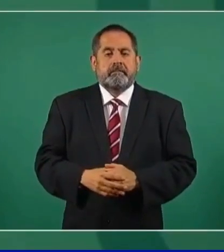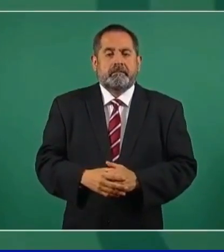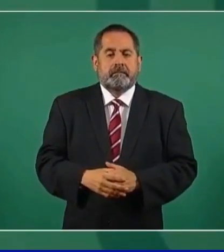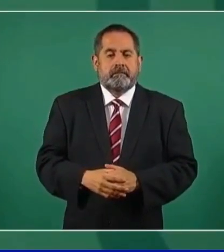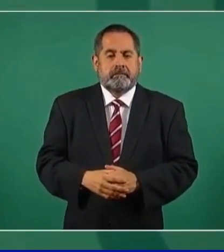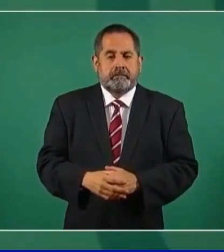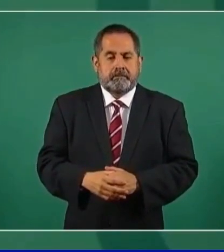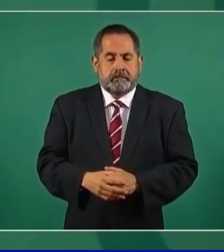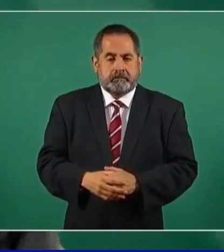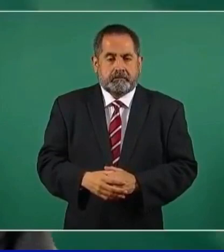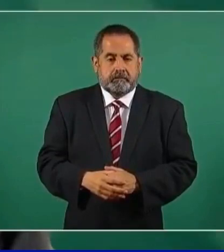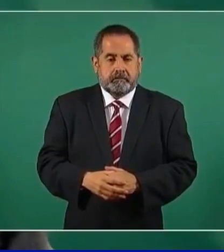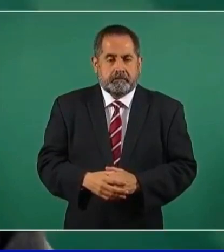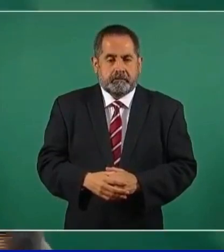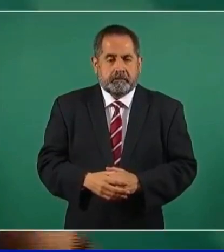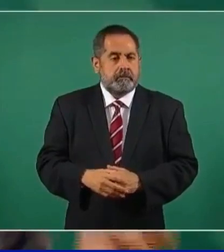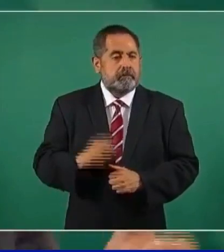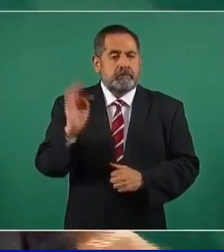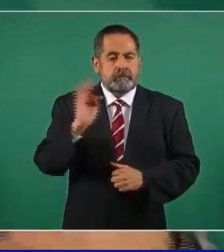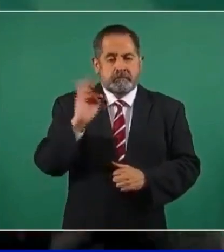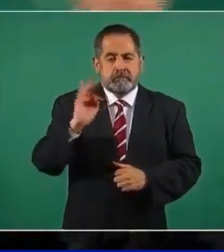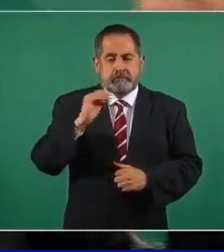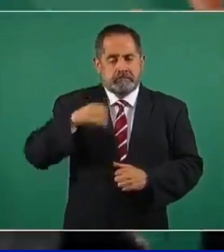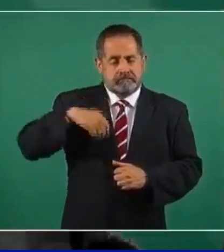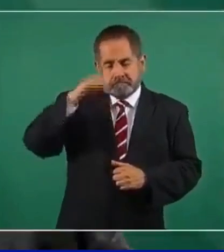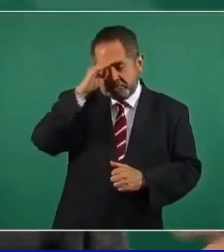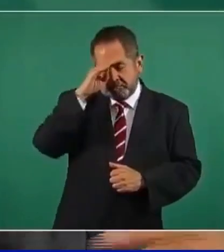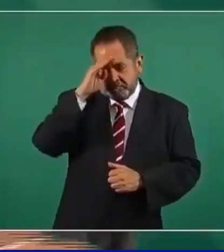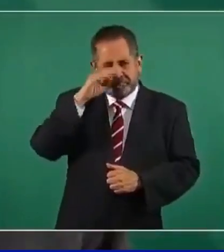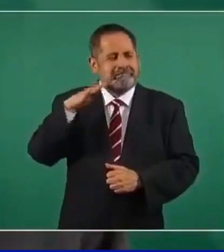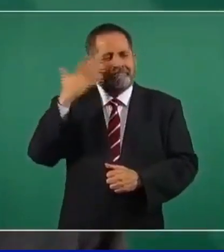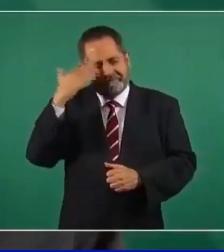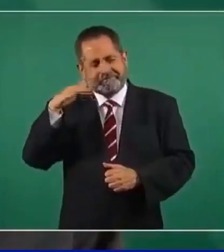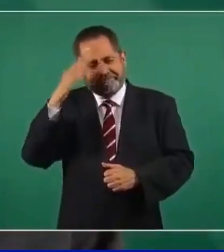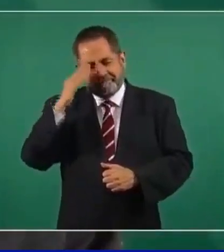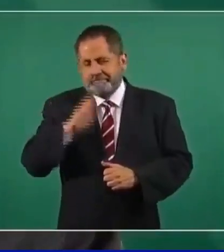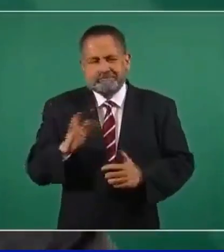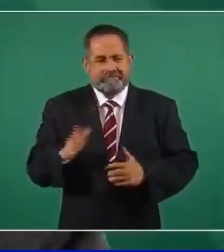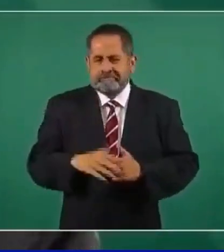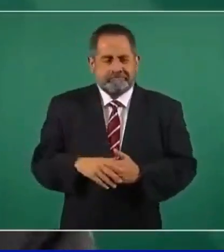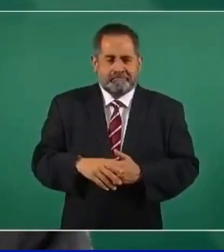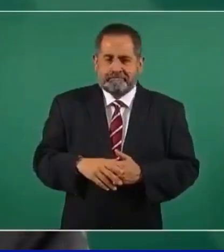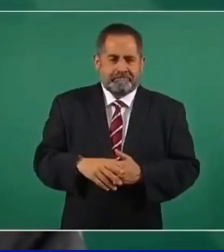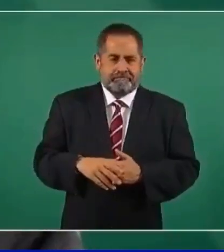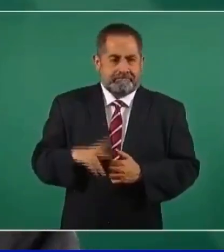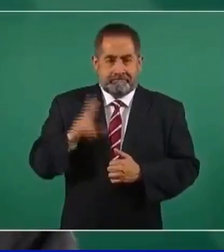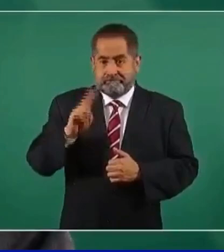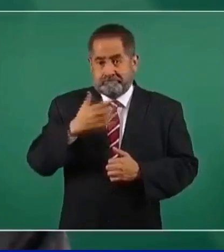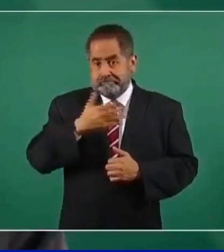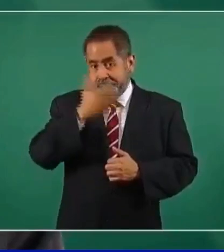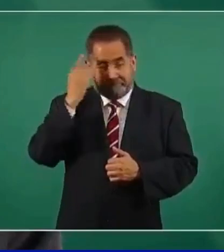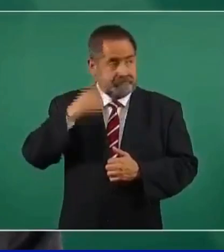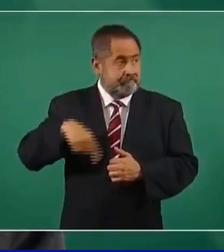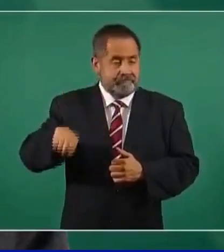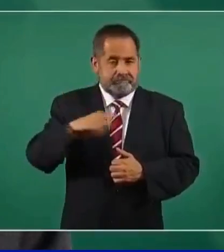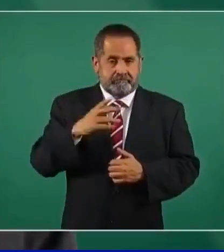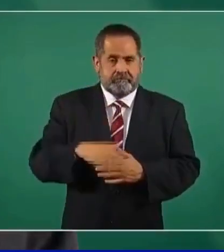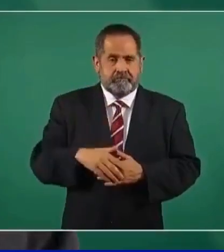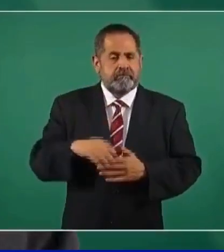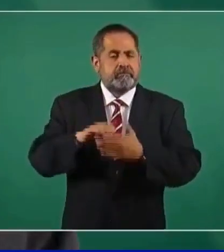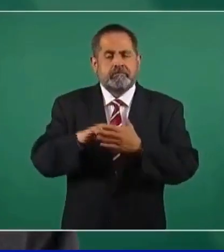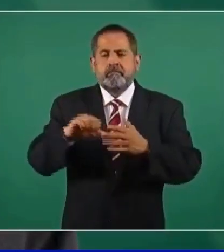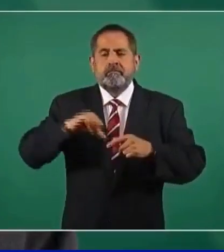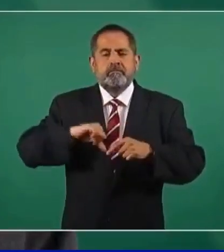A lo mejor se puede estar pensando, no, sí se sabía, como ahora que hablé